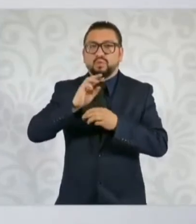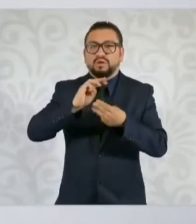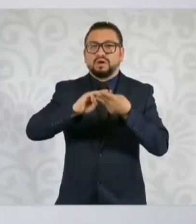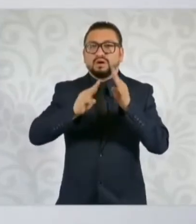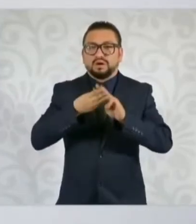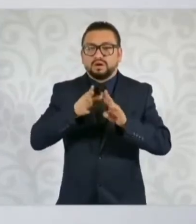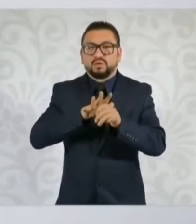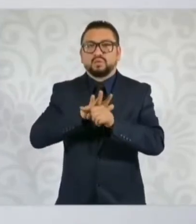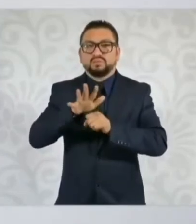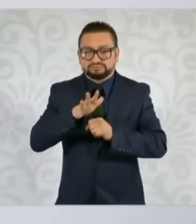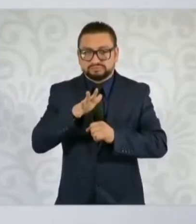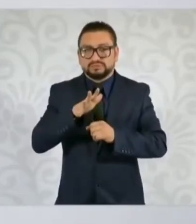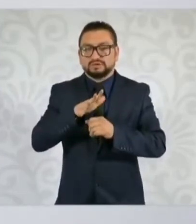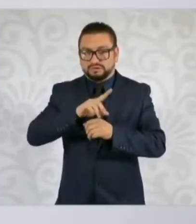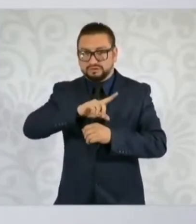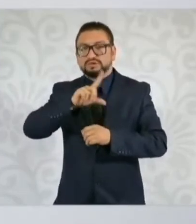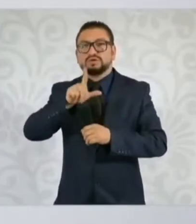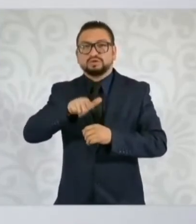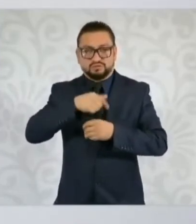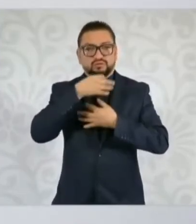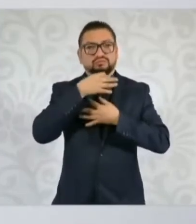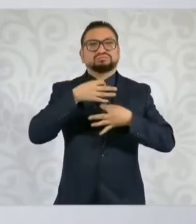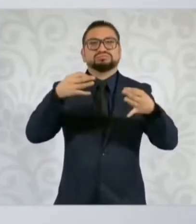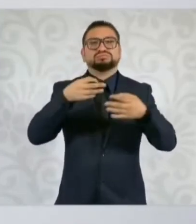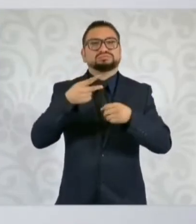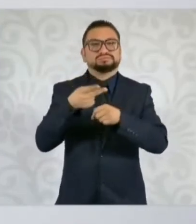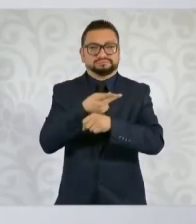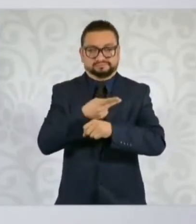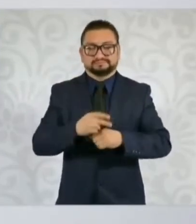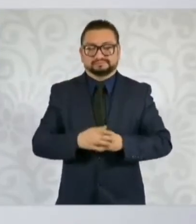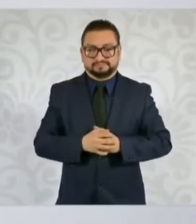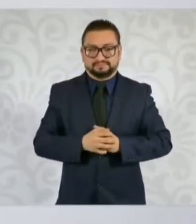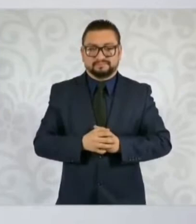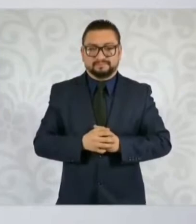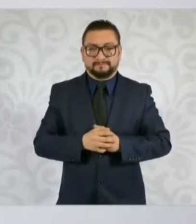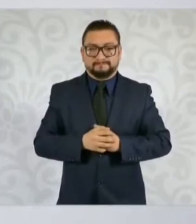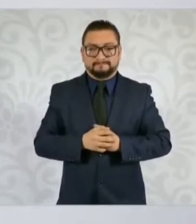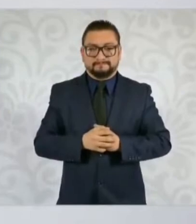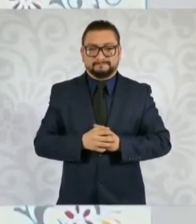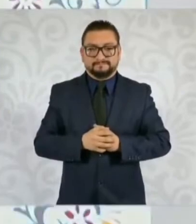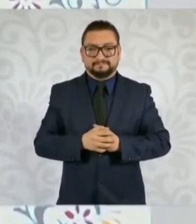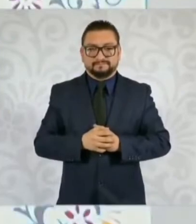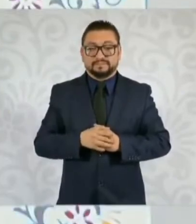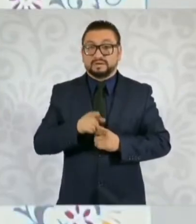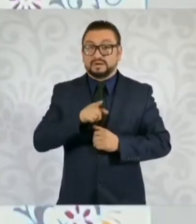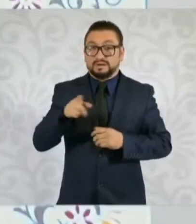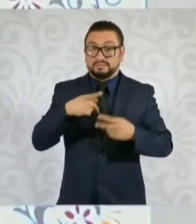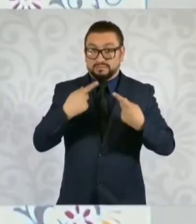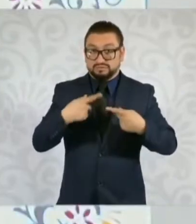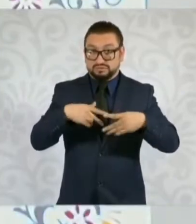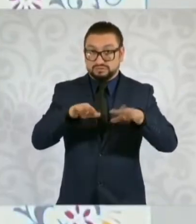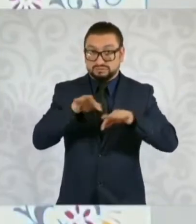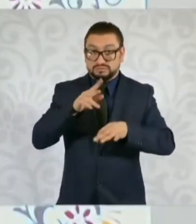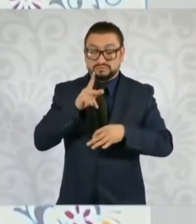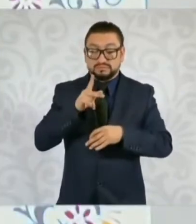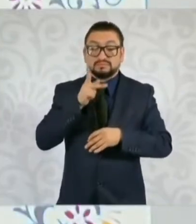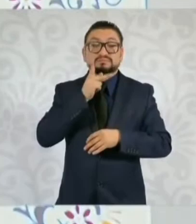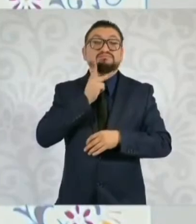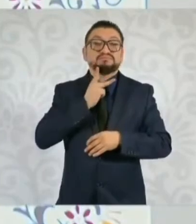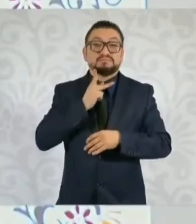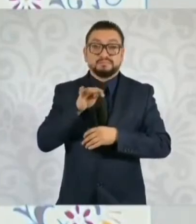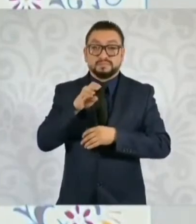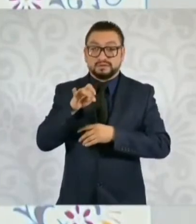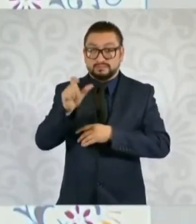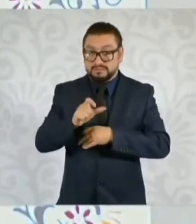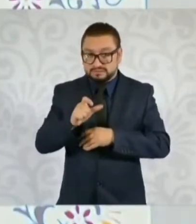causas y ya podremos informar qué fue lo que sucedió. No son trabajadores de Pemex los que fueron